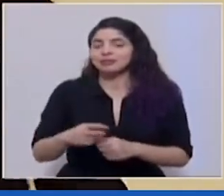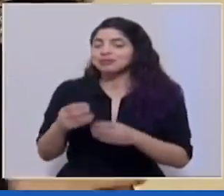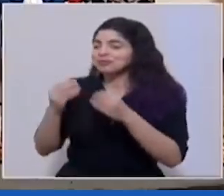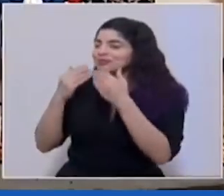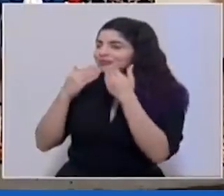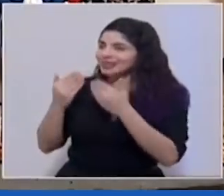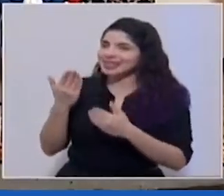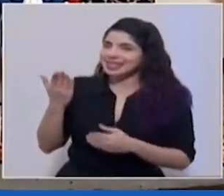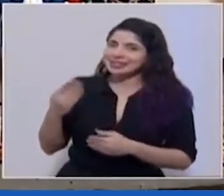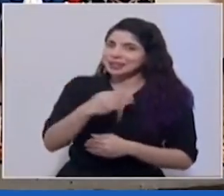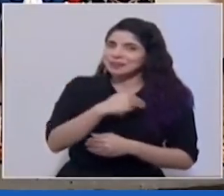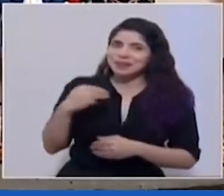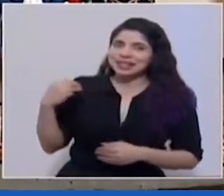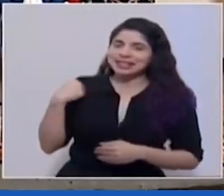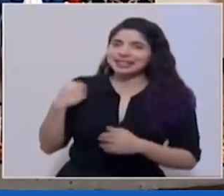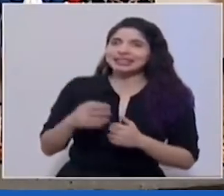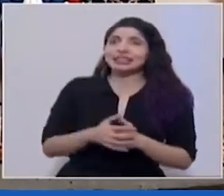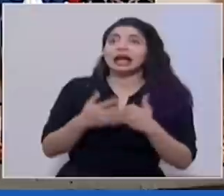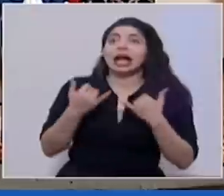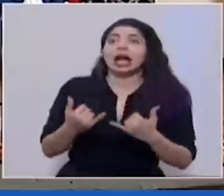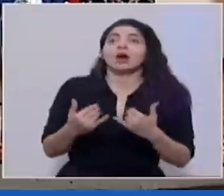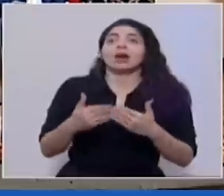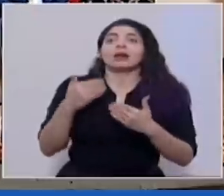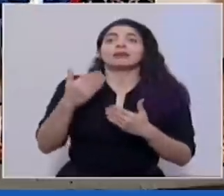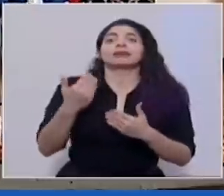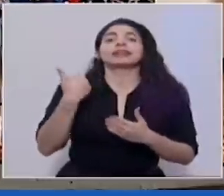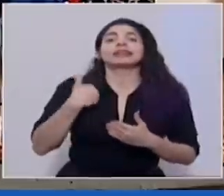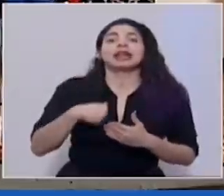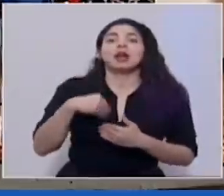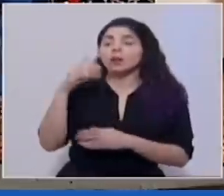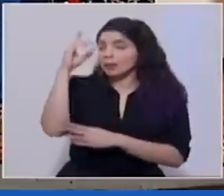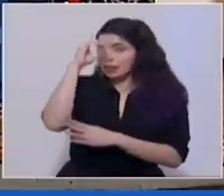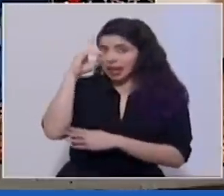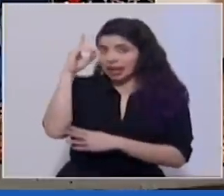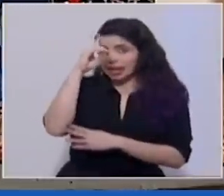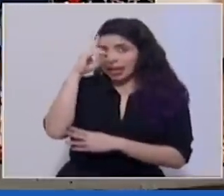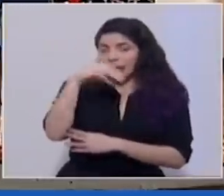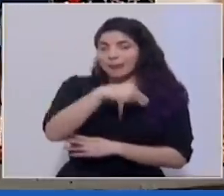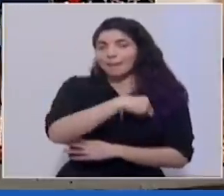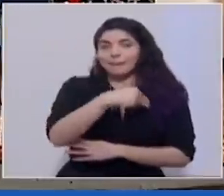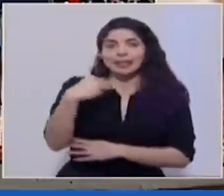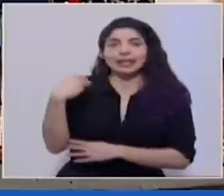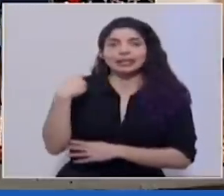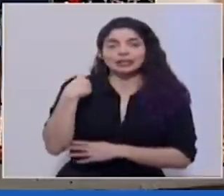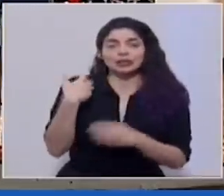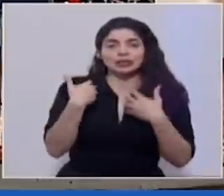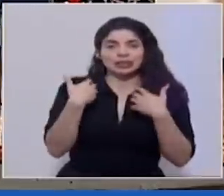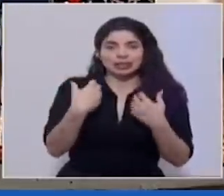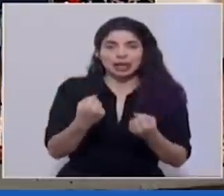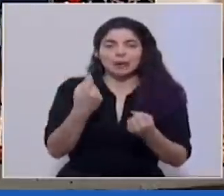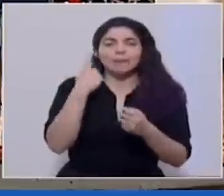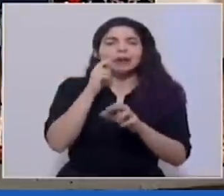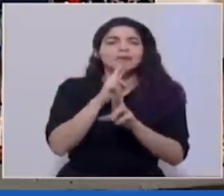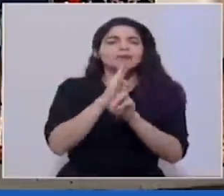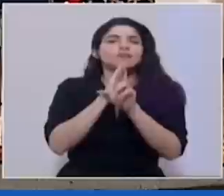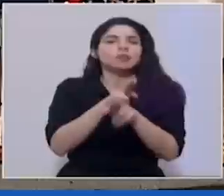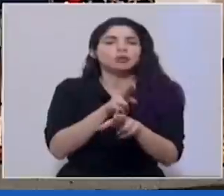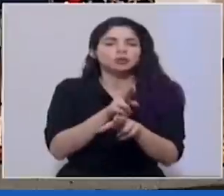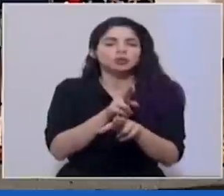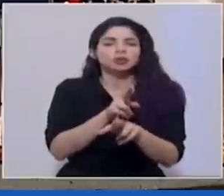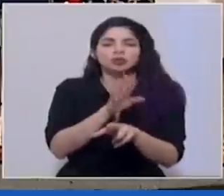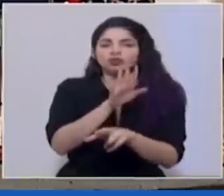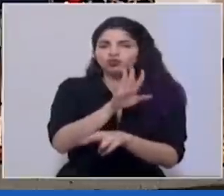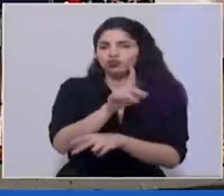gracias señora ministra continuación el señor Daniel Salas ministro de salud para responder la